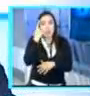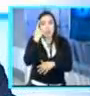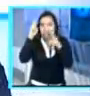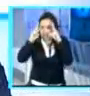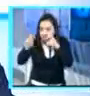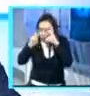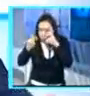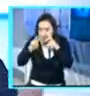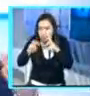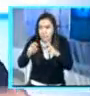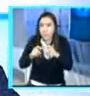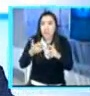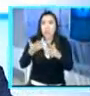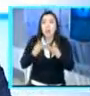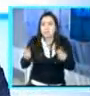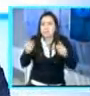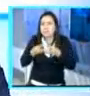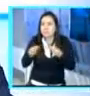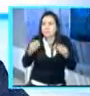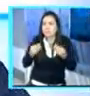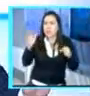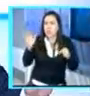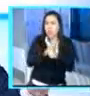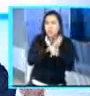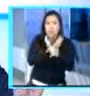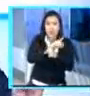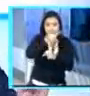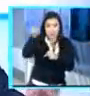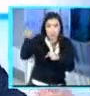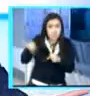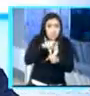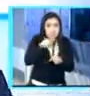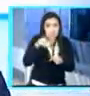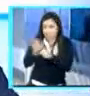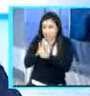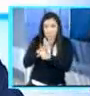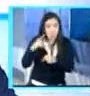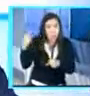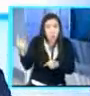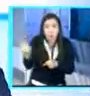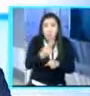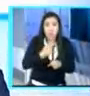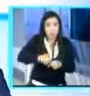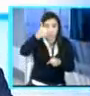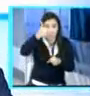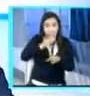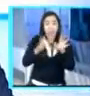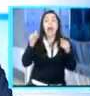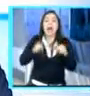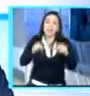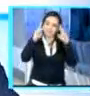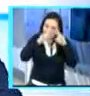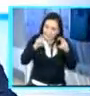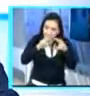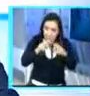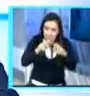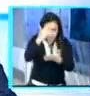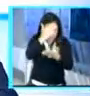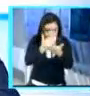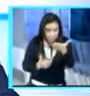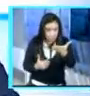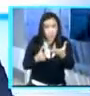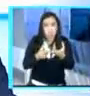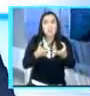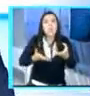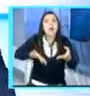tributaria en Guatemala, los ingresos fiscales, pero hay alguna razón por la cual ningún candidato dijo que iba a subir impuestos, es porque